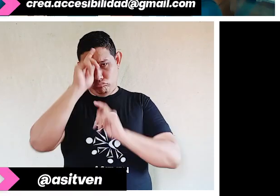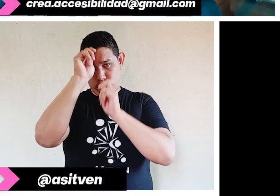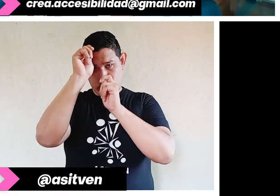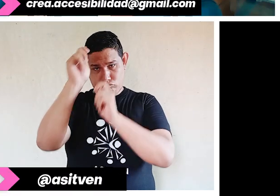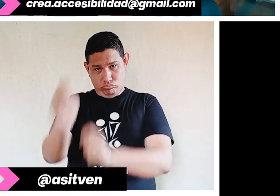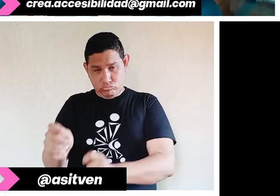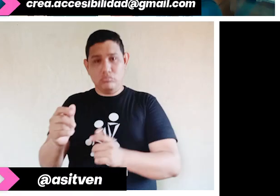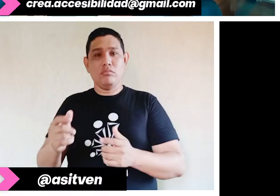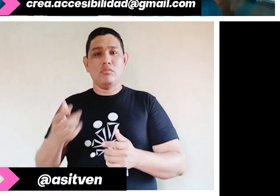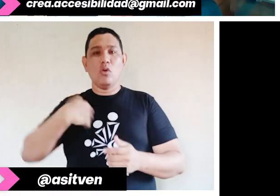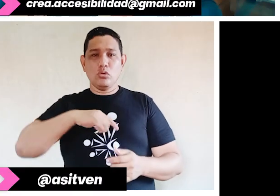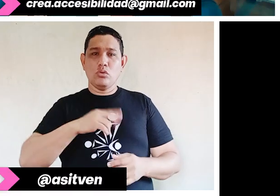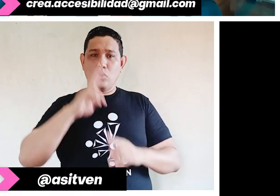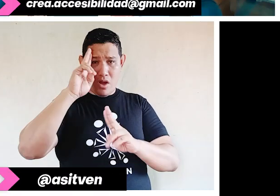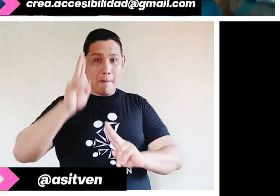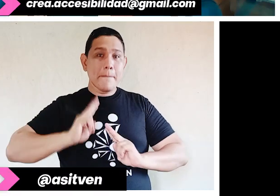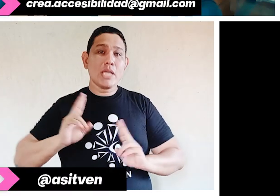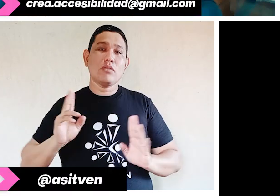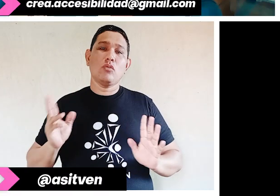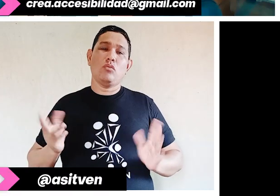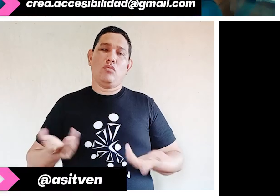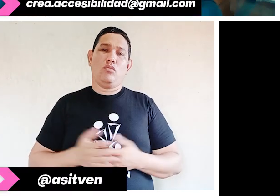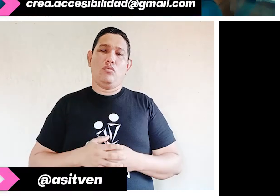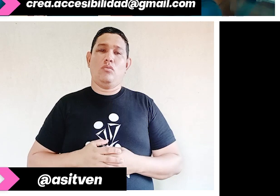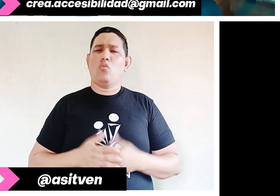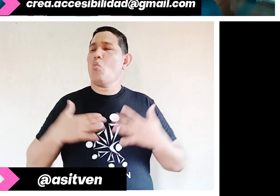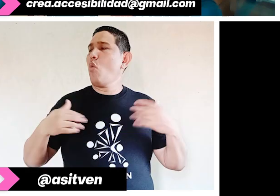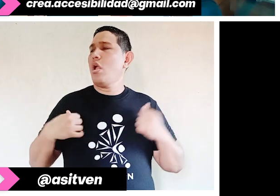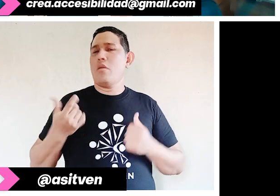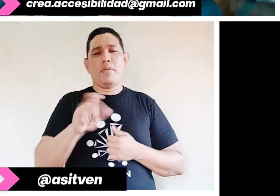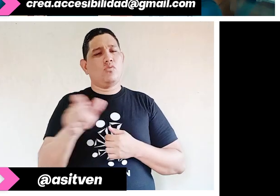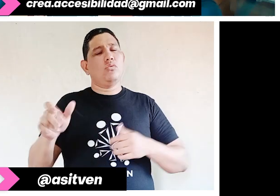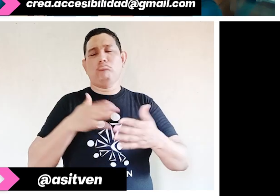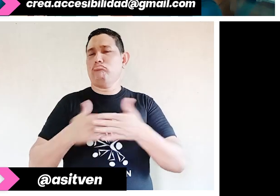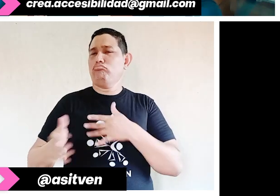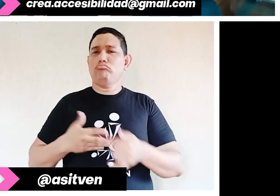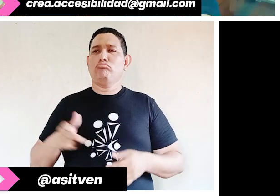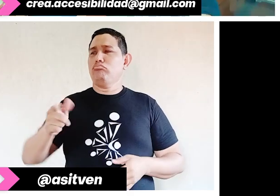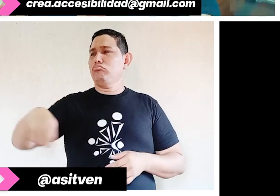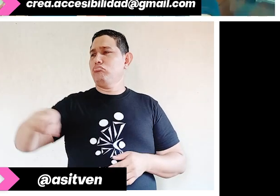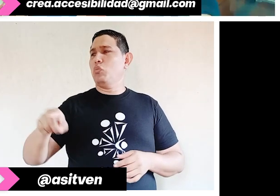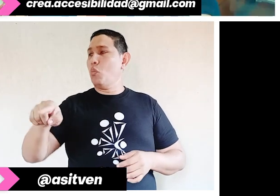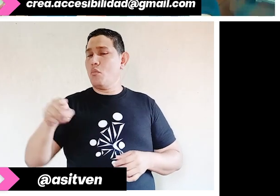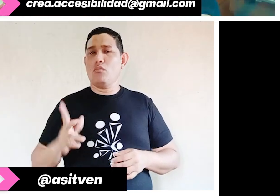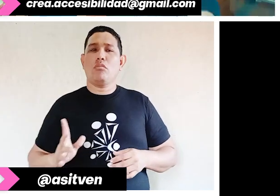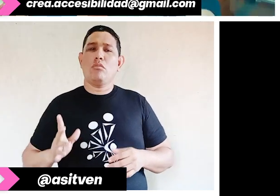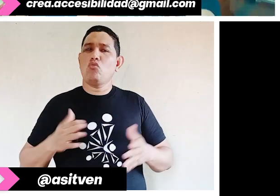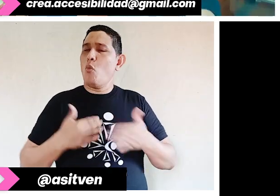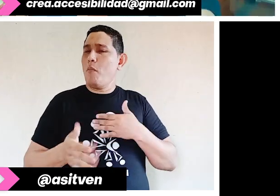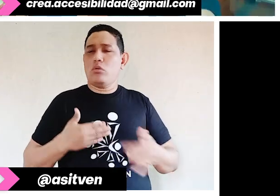como merecemos, con respeto, cualquier persona. Sí. Indistintamente de las